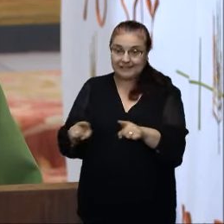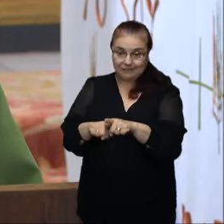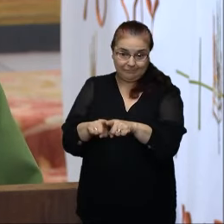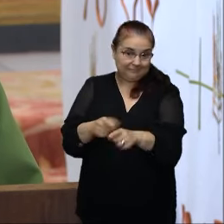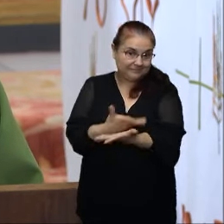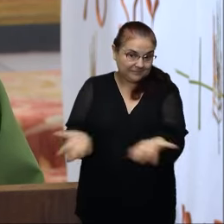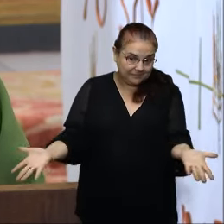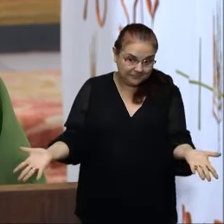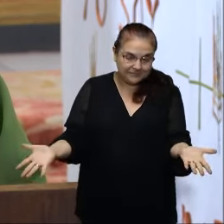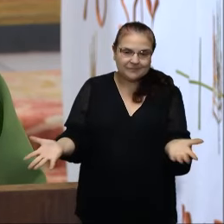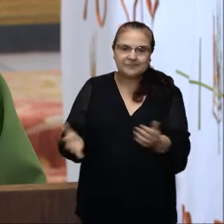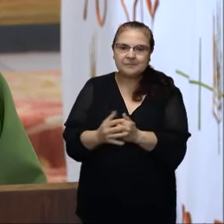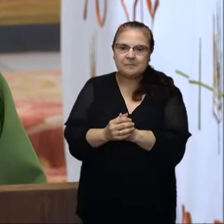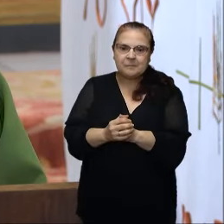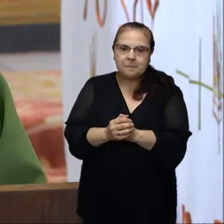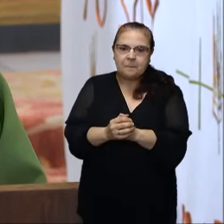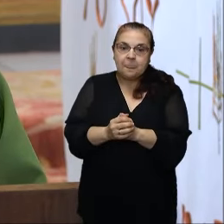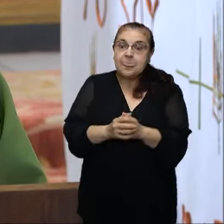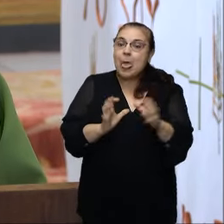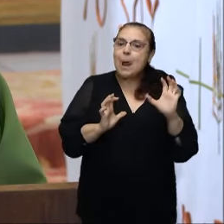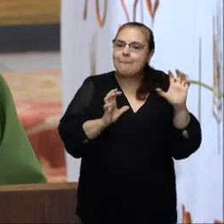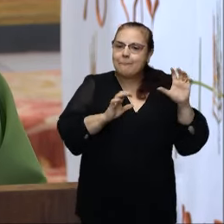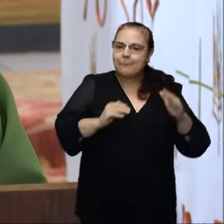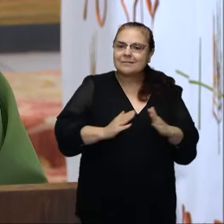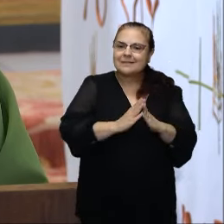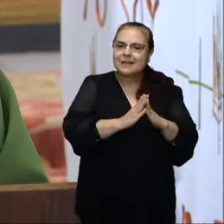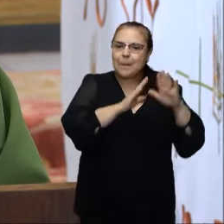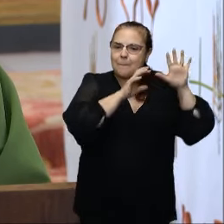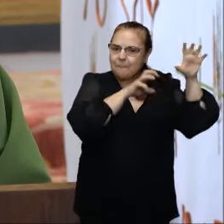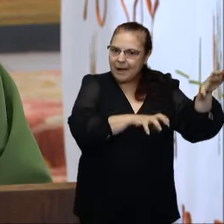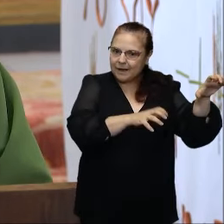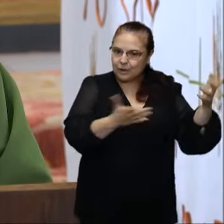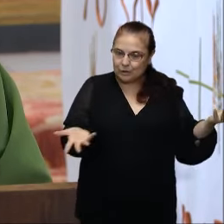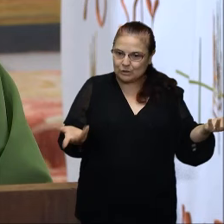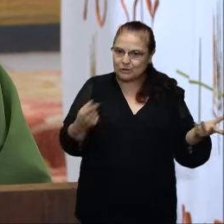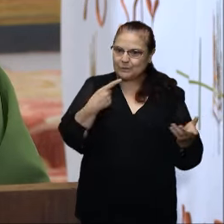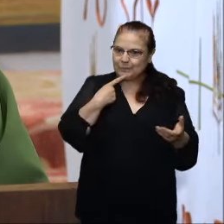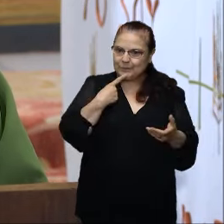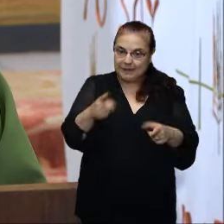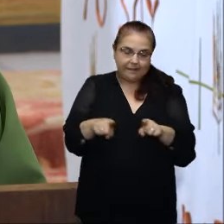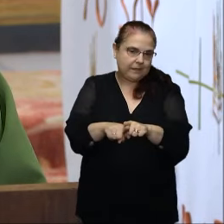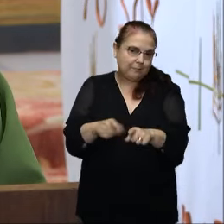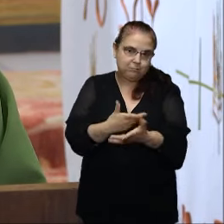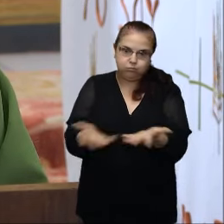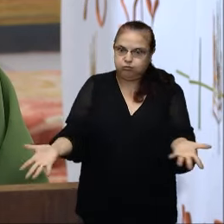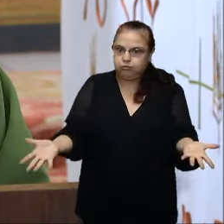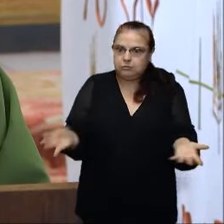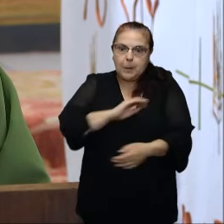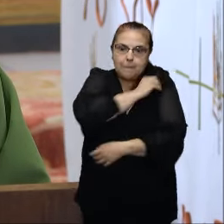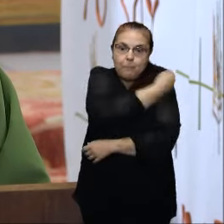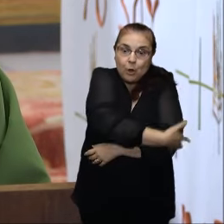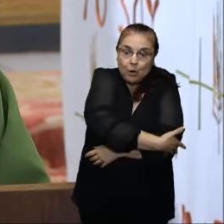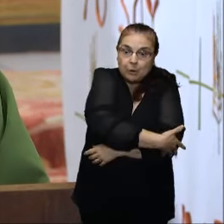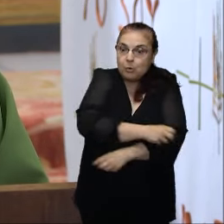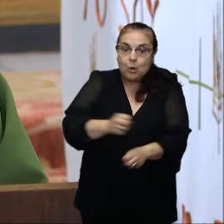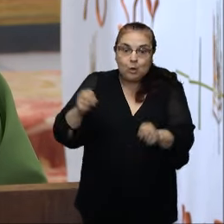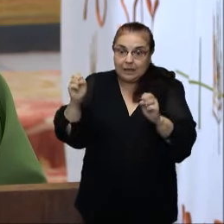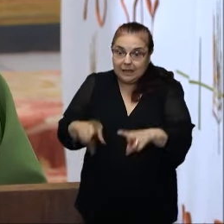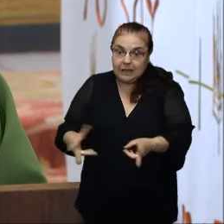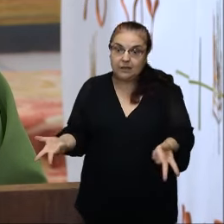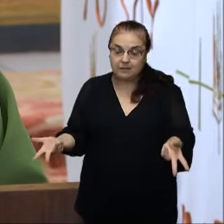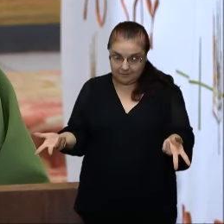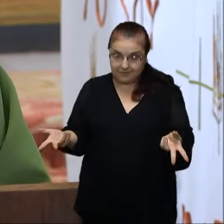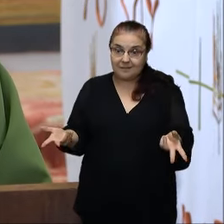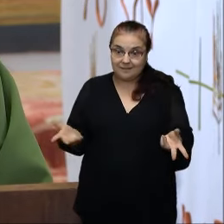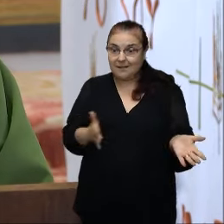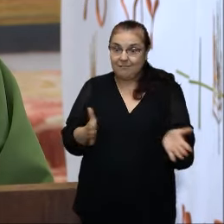El evangelista Marcos no se preocupa en especificar quién es el prójimo, porque el prójimo es la persona que te encuentras en